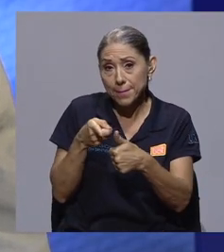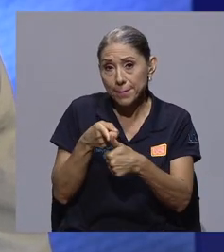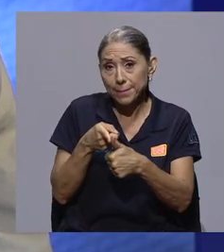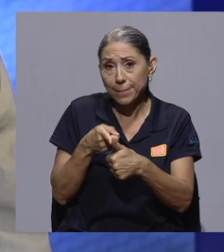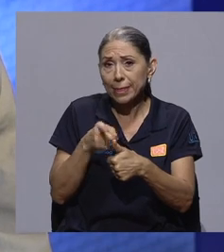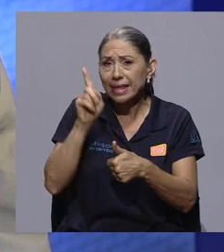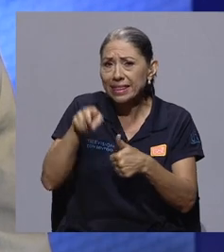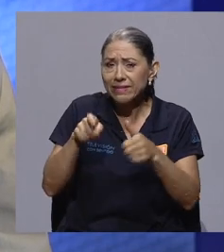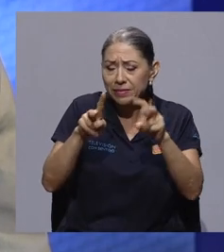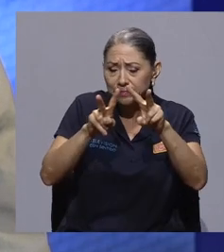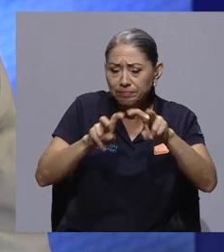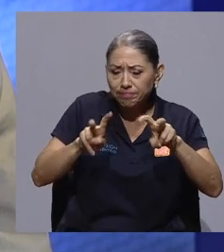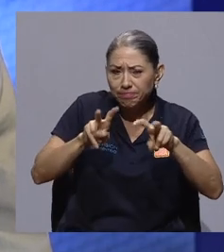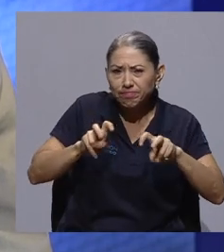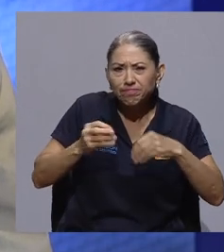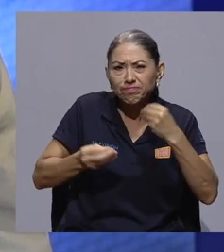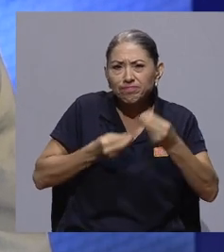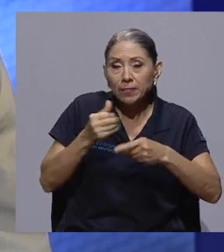análisis de las prácticas institucionales.